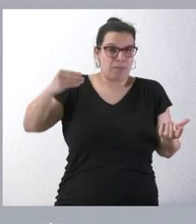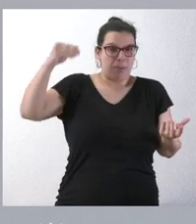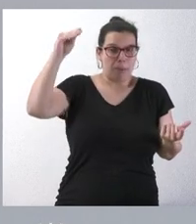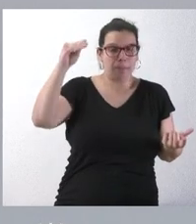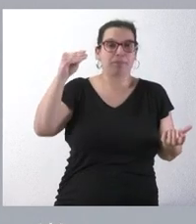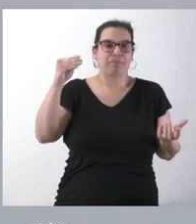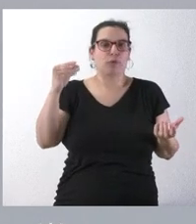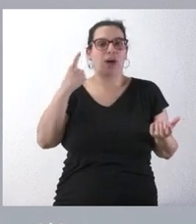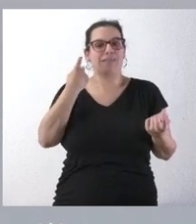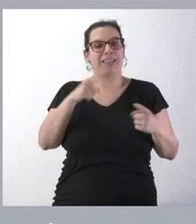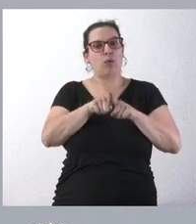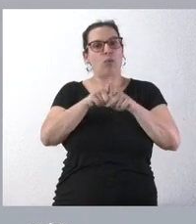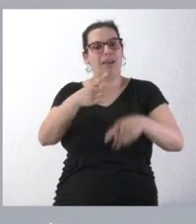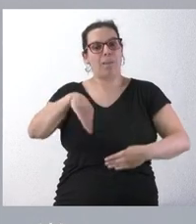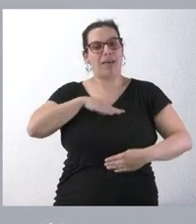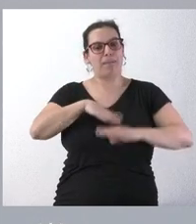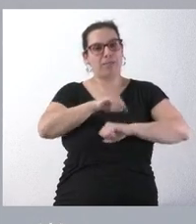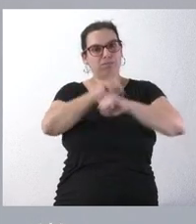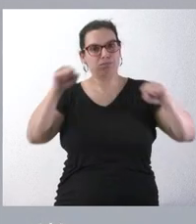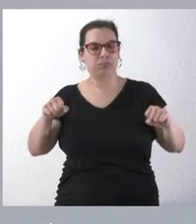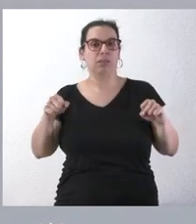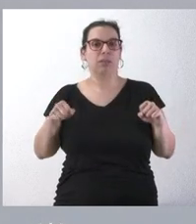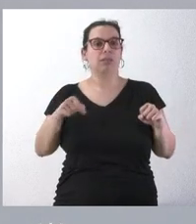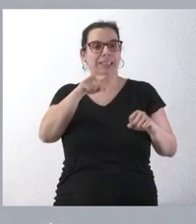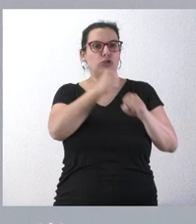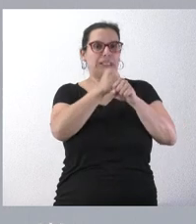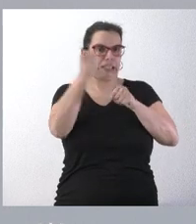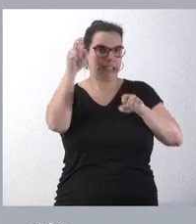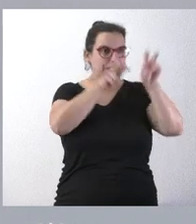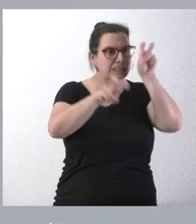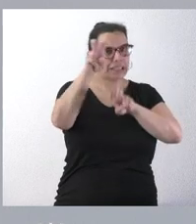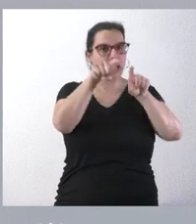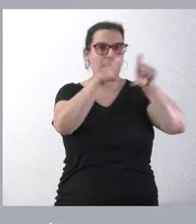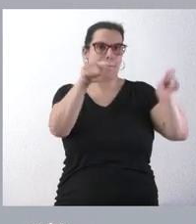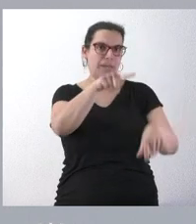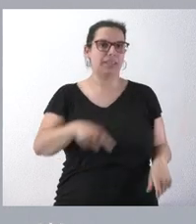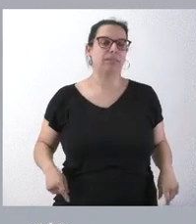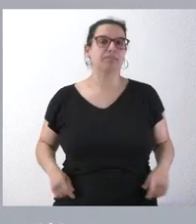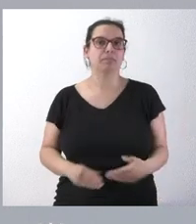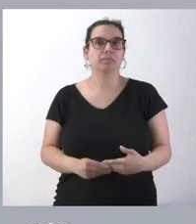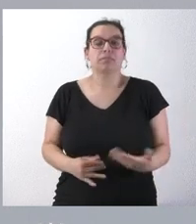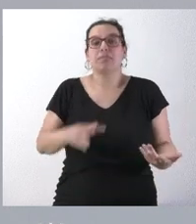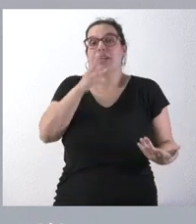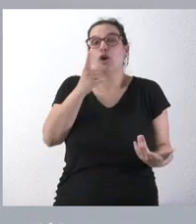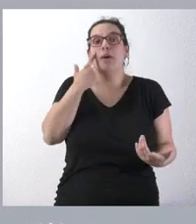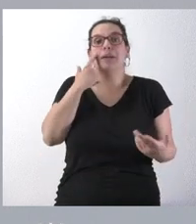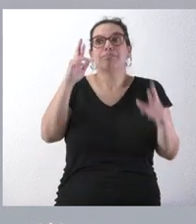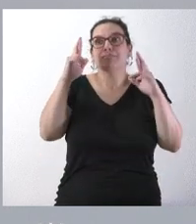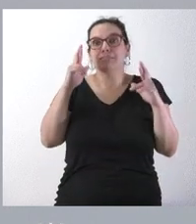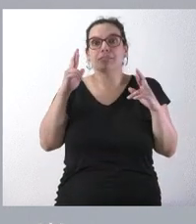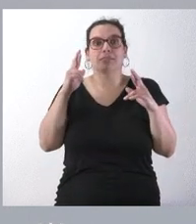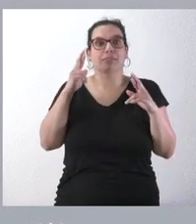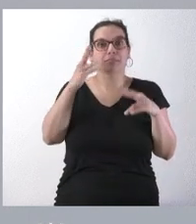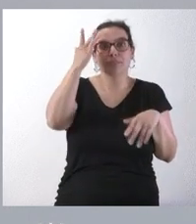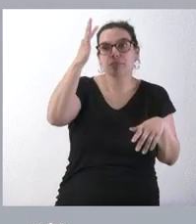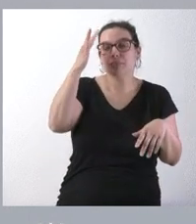capacidad de fortalecer esa base inversora y en eso está trabajando la empresa y lo que hace falta ahora es tener la expectativa de